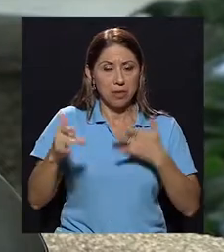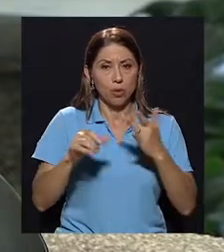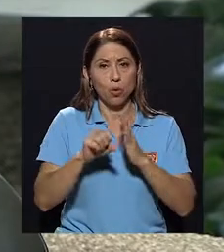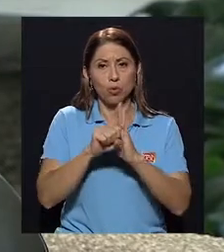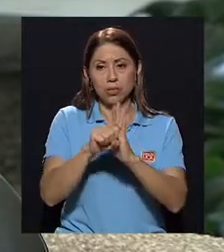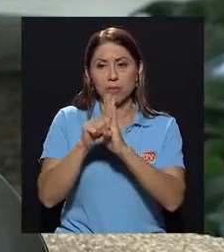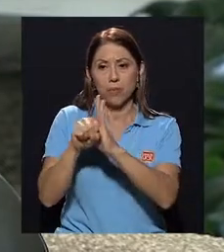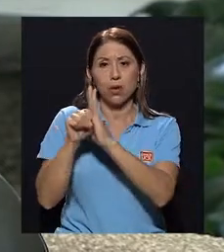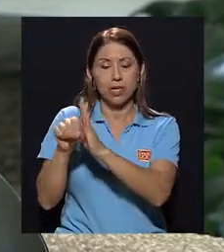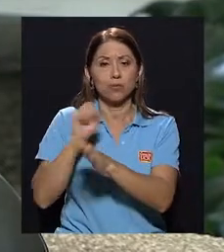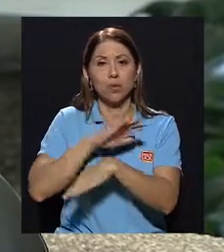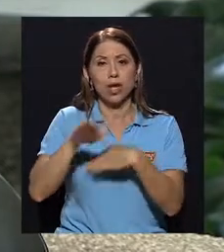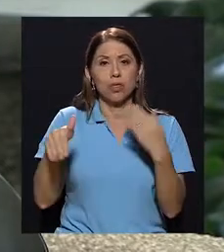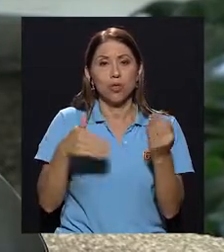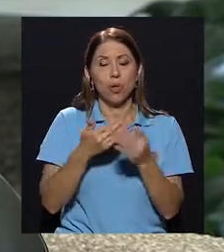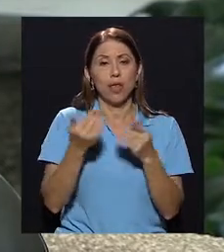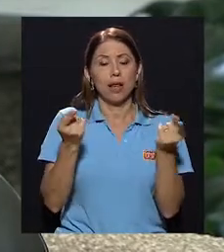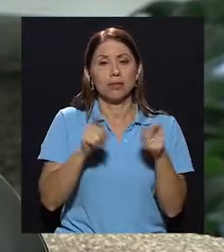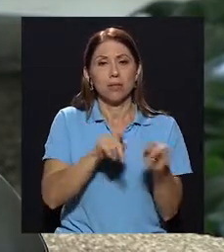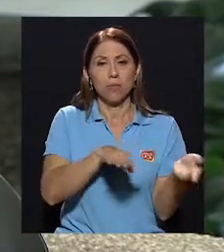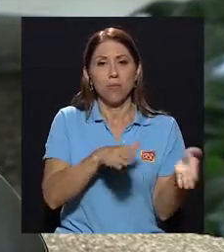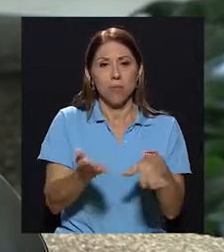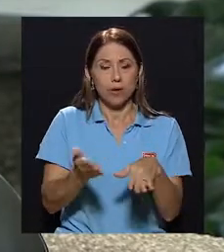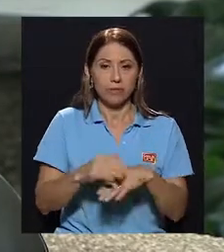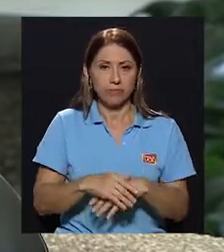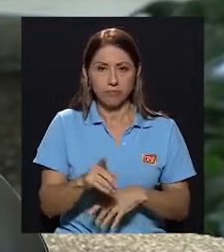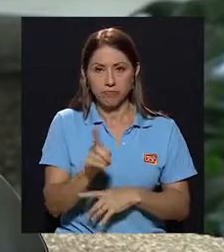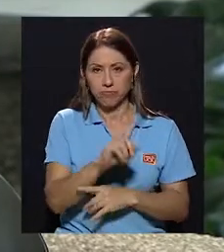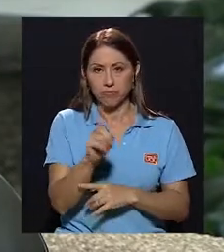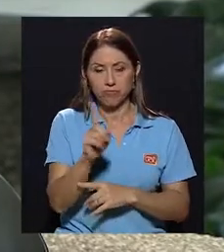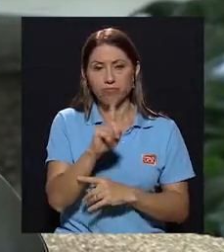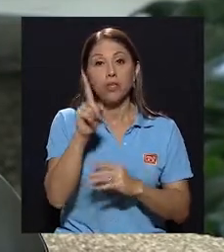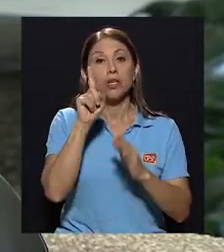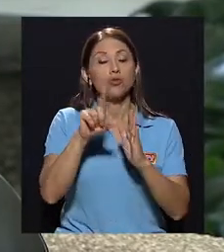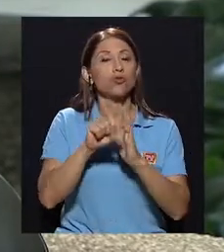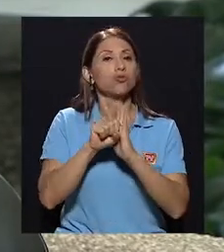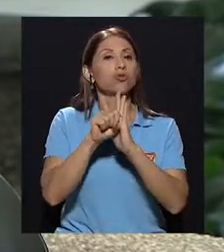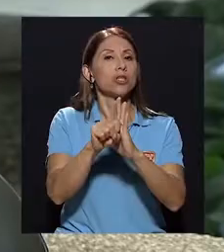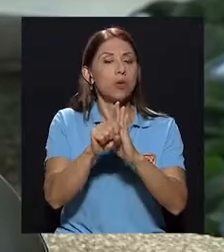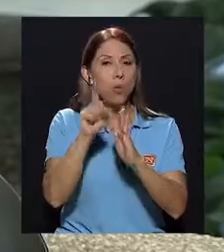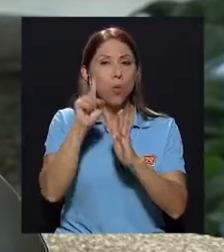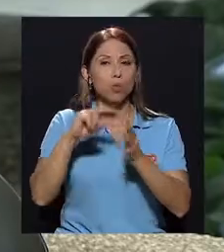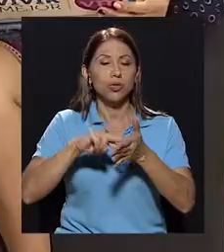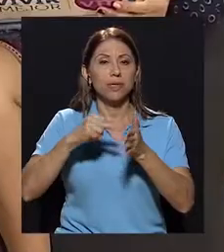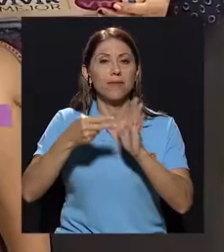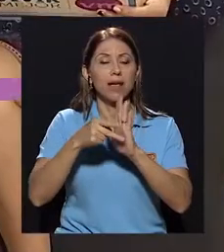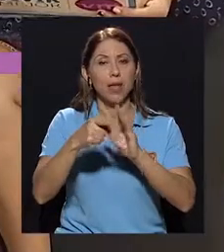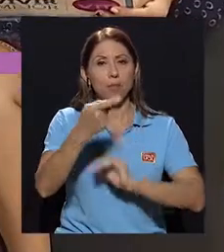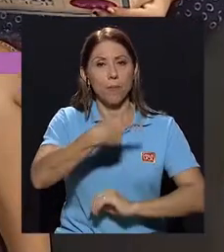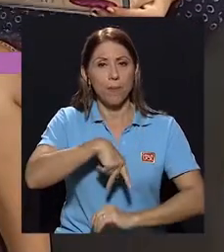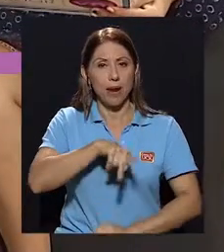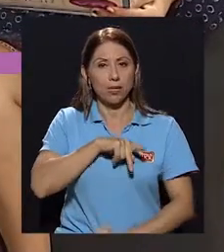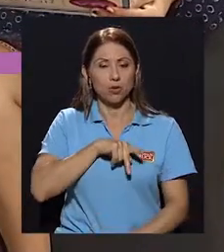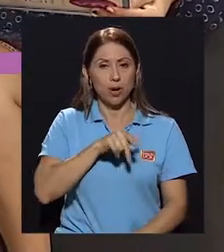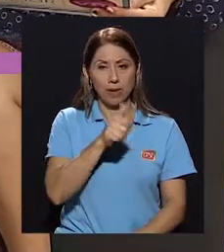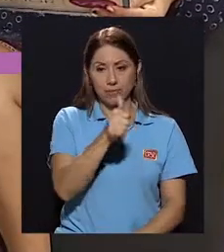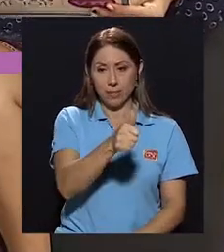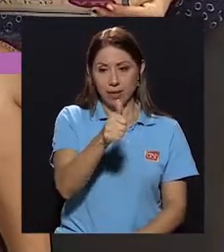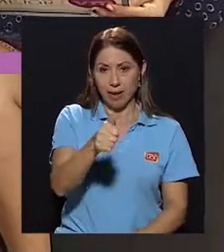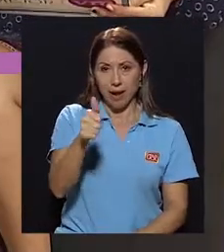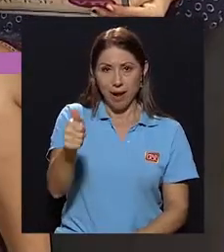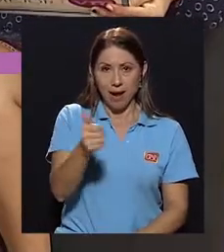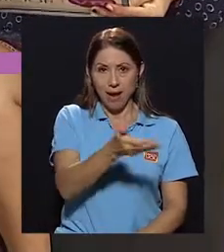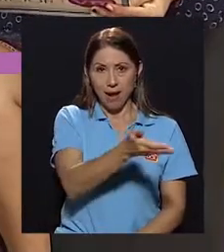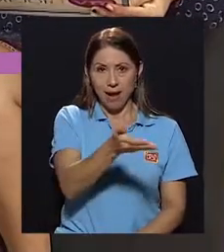todas las pérdidas, sino que más bien se trata de un simbolismo o un significado personal. Para cada niño, para cada niña o